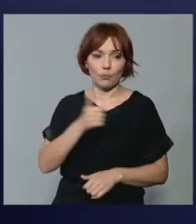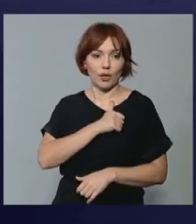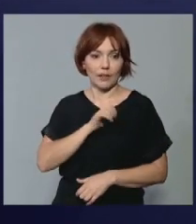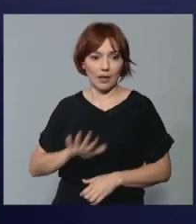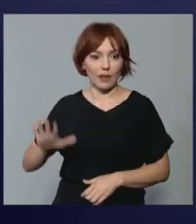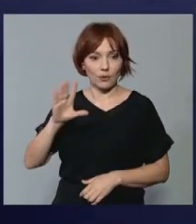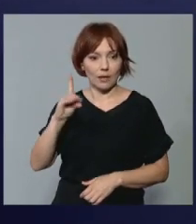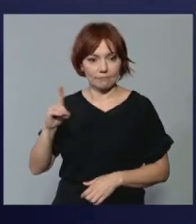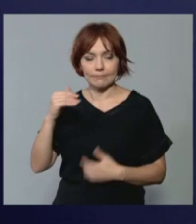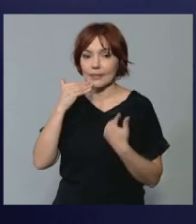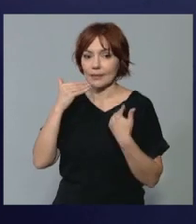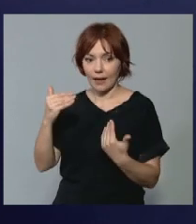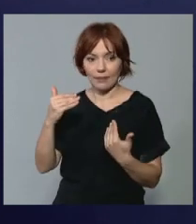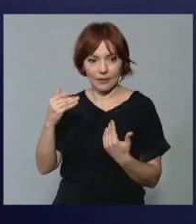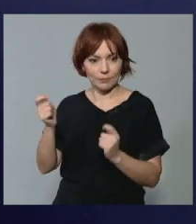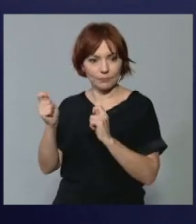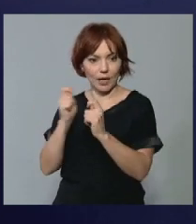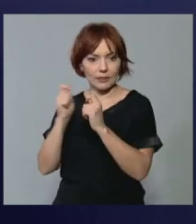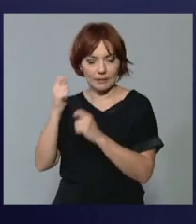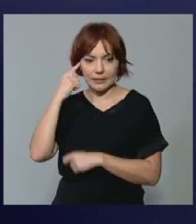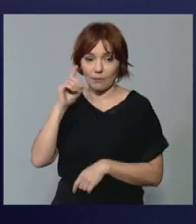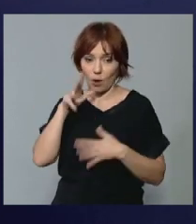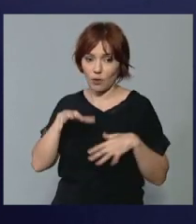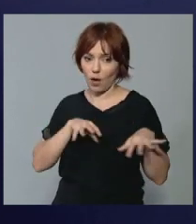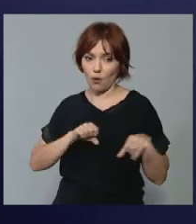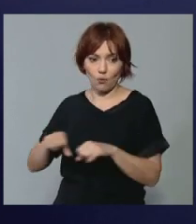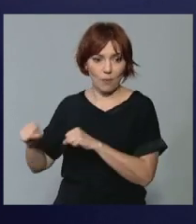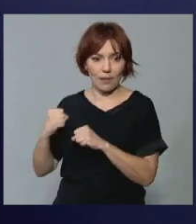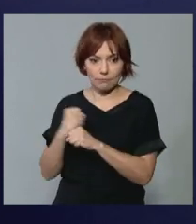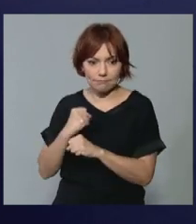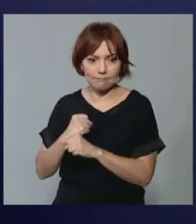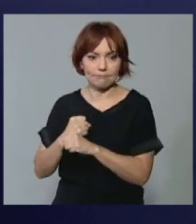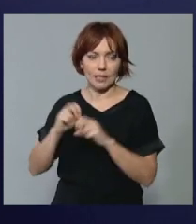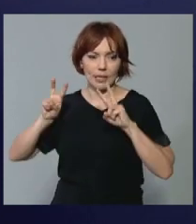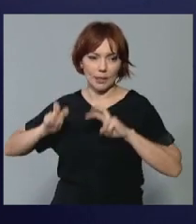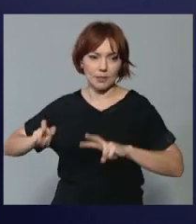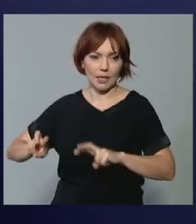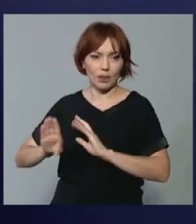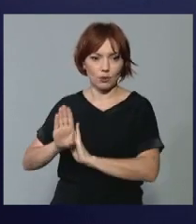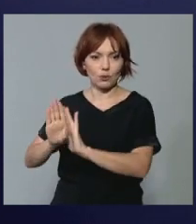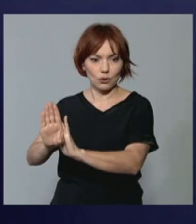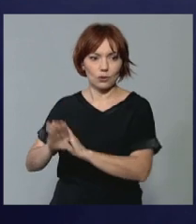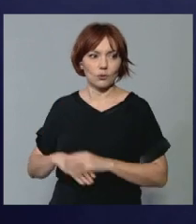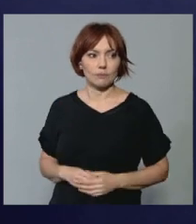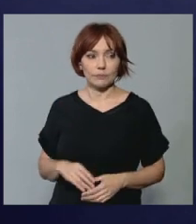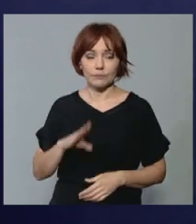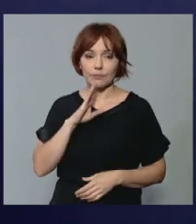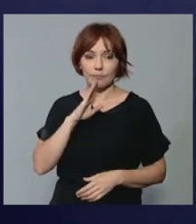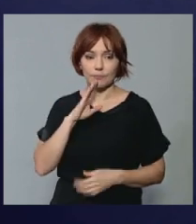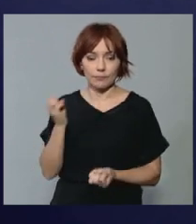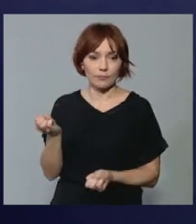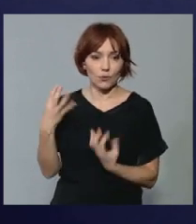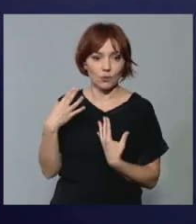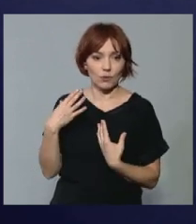habernos podido dedicar unos minutos. Sabemos que están muy ocupados avanzando en esa investigación que, como usted nos ha reconocido,